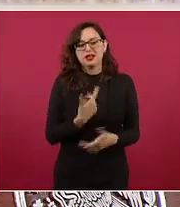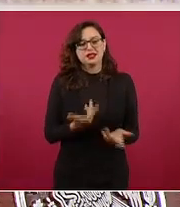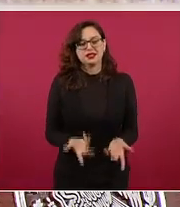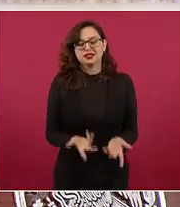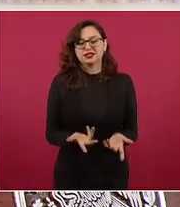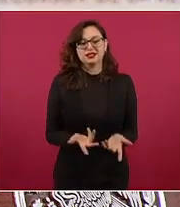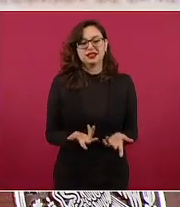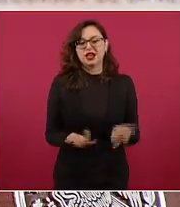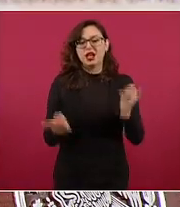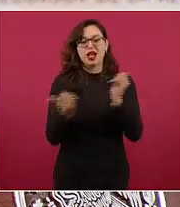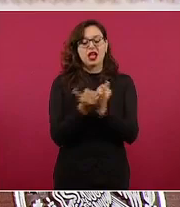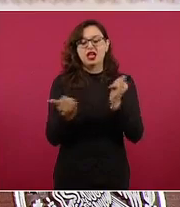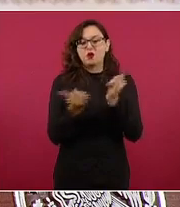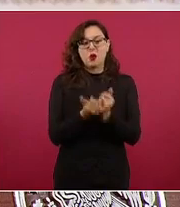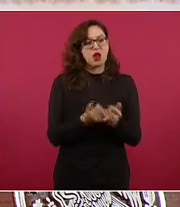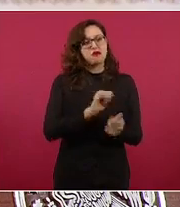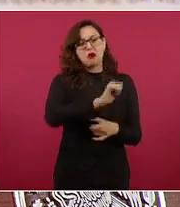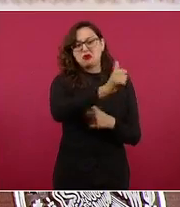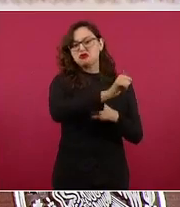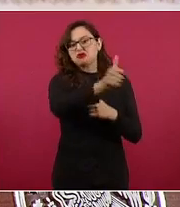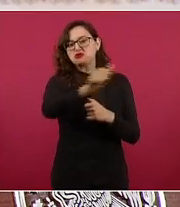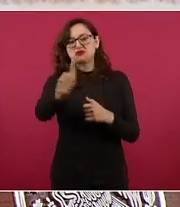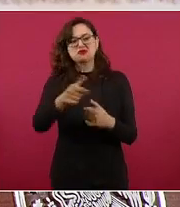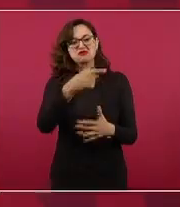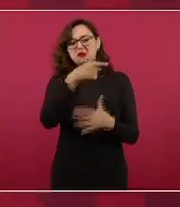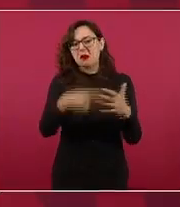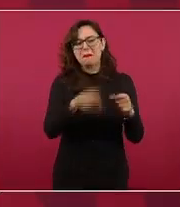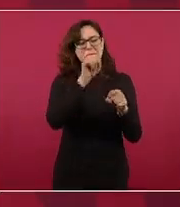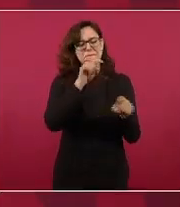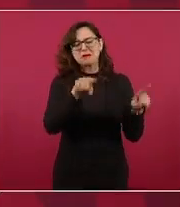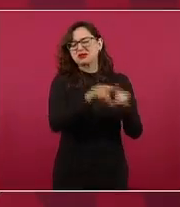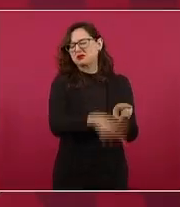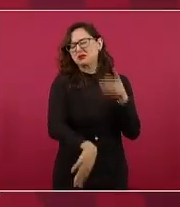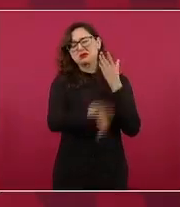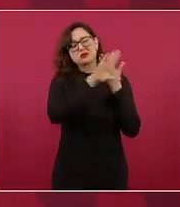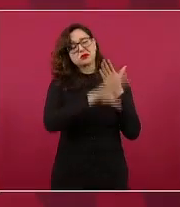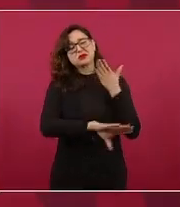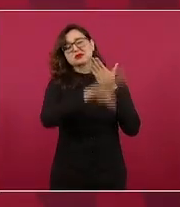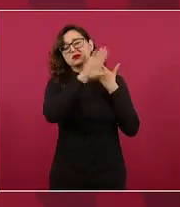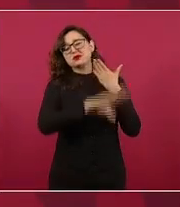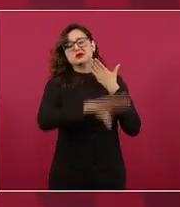y es lo mismo el Financial Times y desde luego